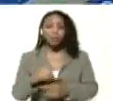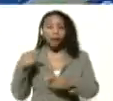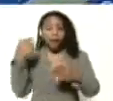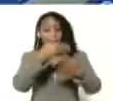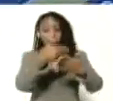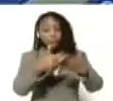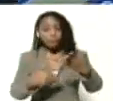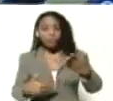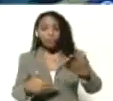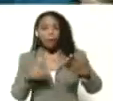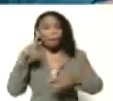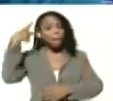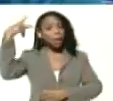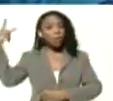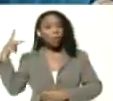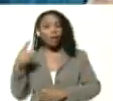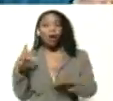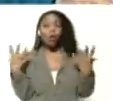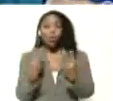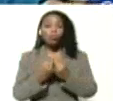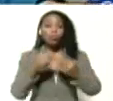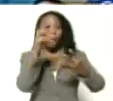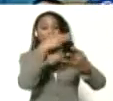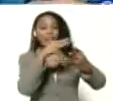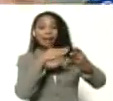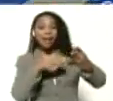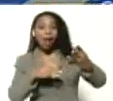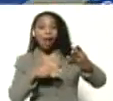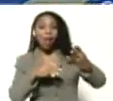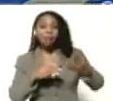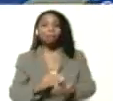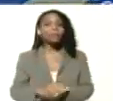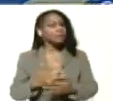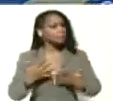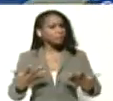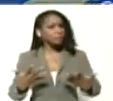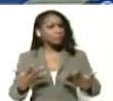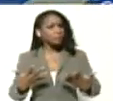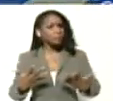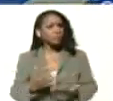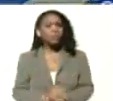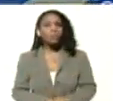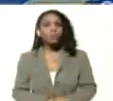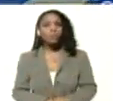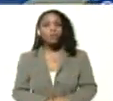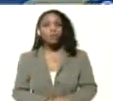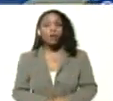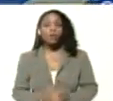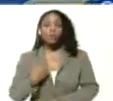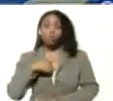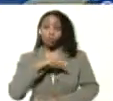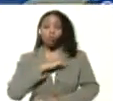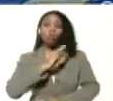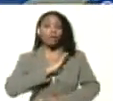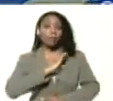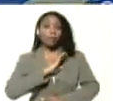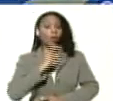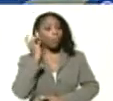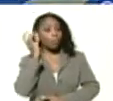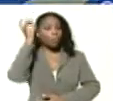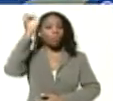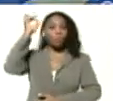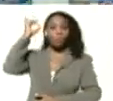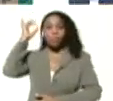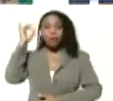pedagógica. Precisamente el conjunto de materiales que hemos tenido que ir creando para la